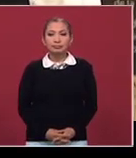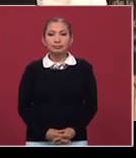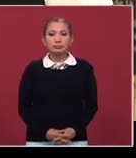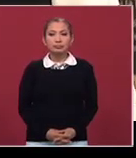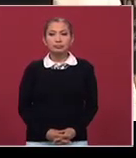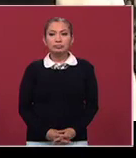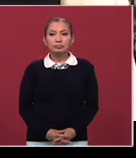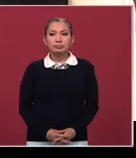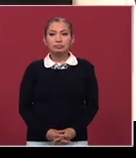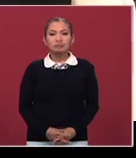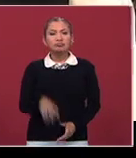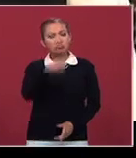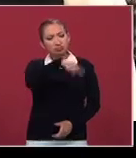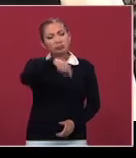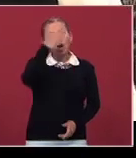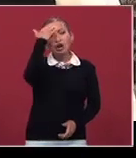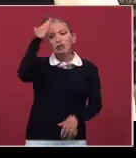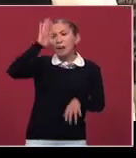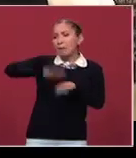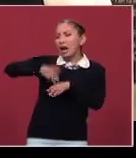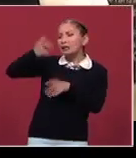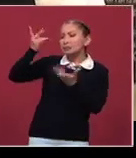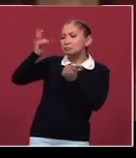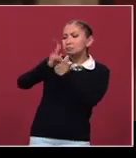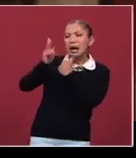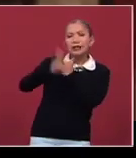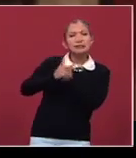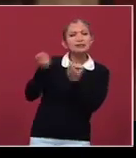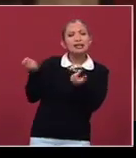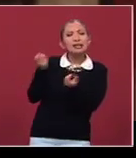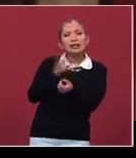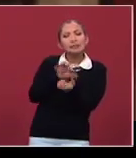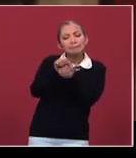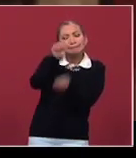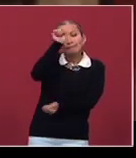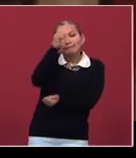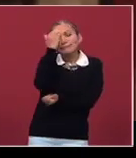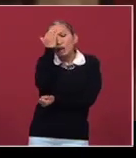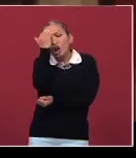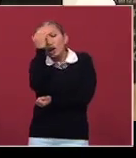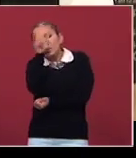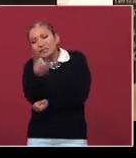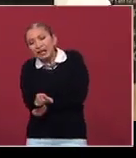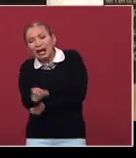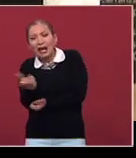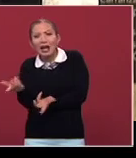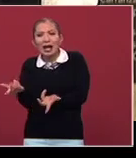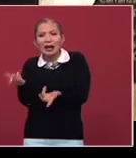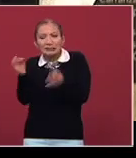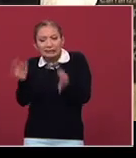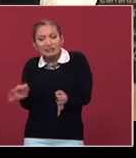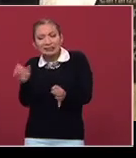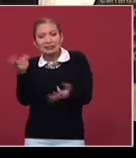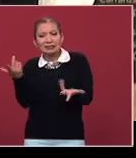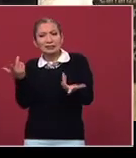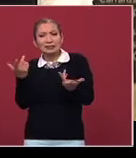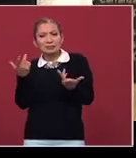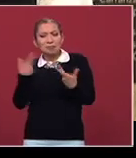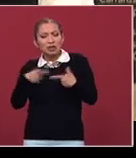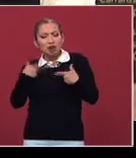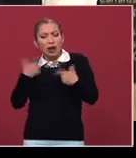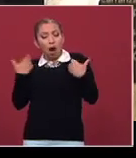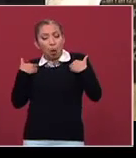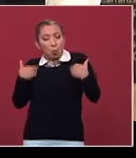Que conozcan un poco más de este país. Vamos a conocer al Zapata Real, al de carne y hueso,